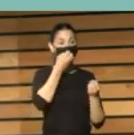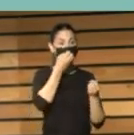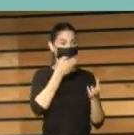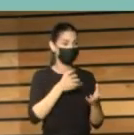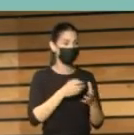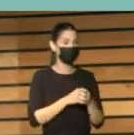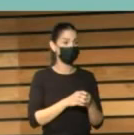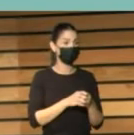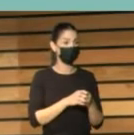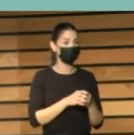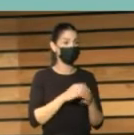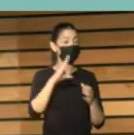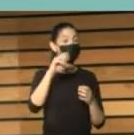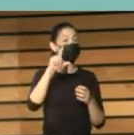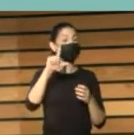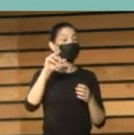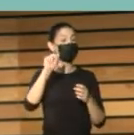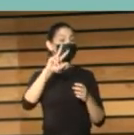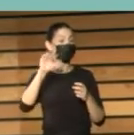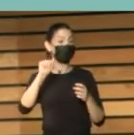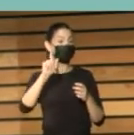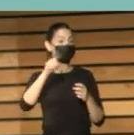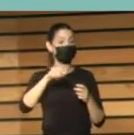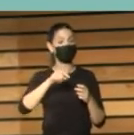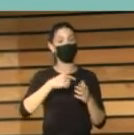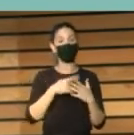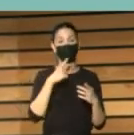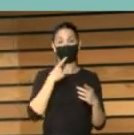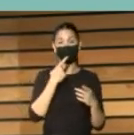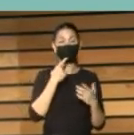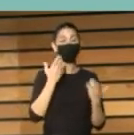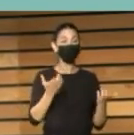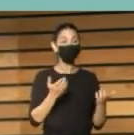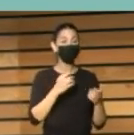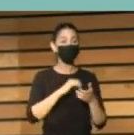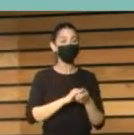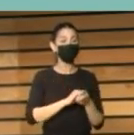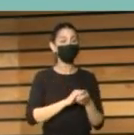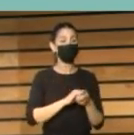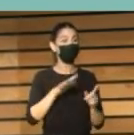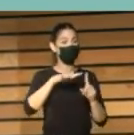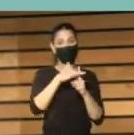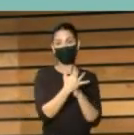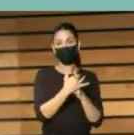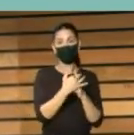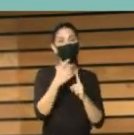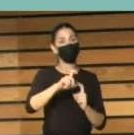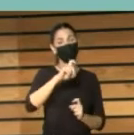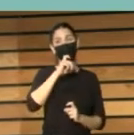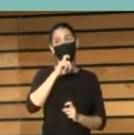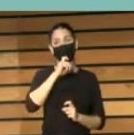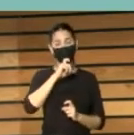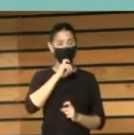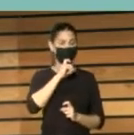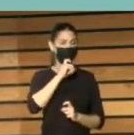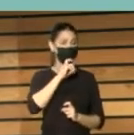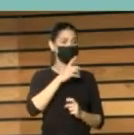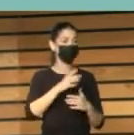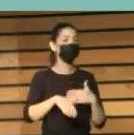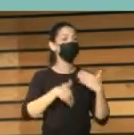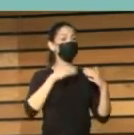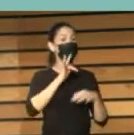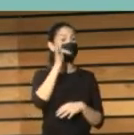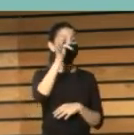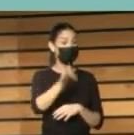lo comentaba, las circunstancias de esta coyuntura sociocinitaria que nos ha tocado vivir y que ha dificultado, además, que podamos